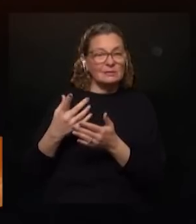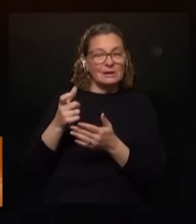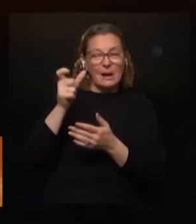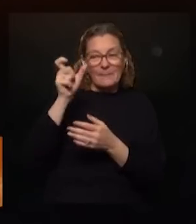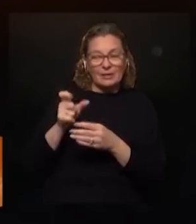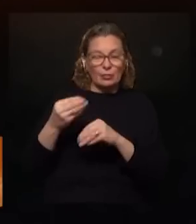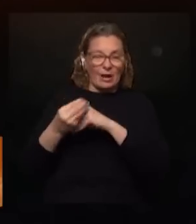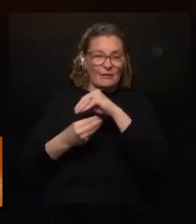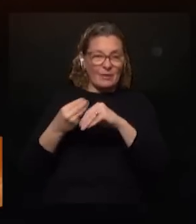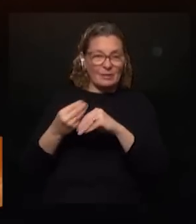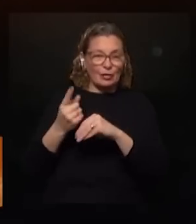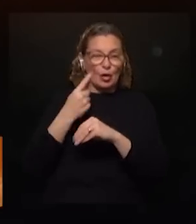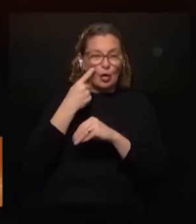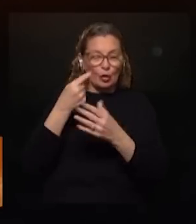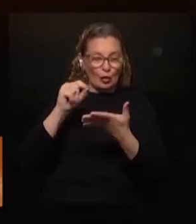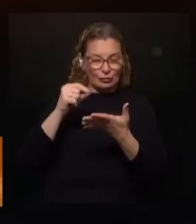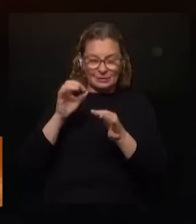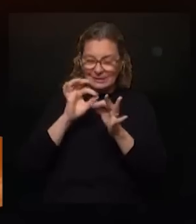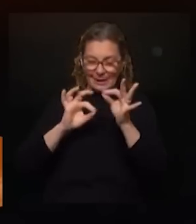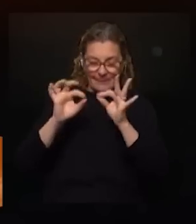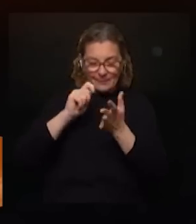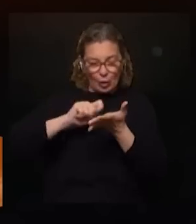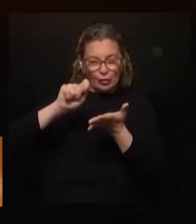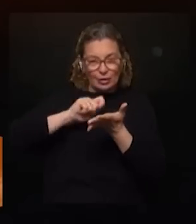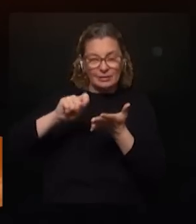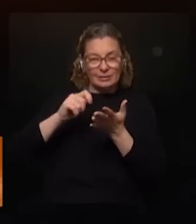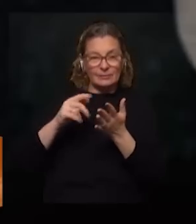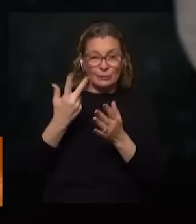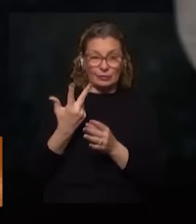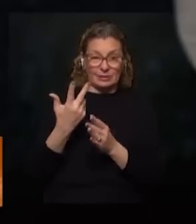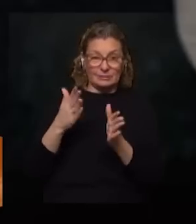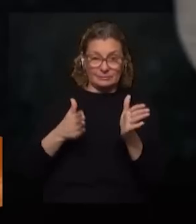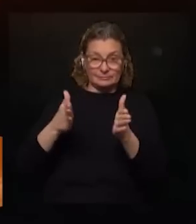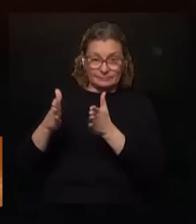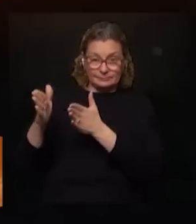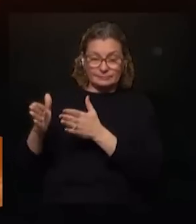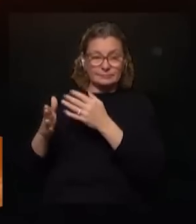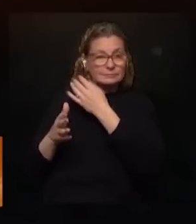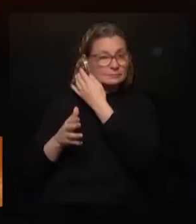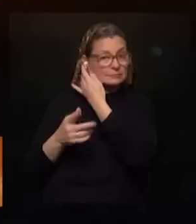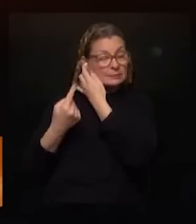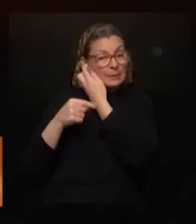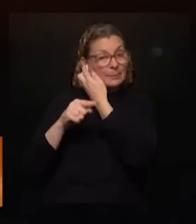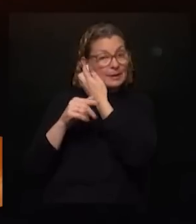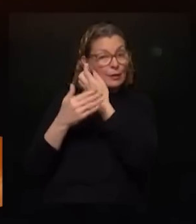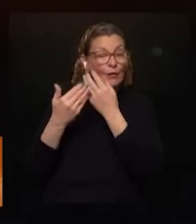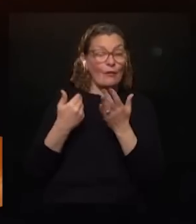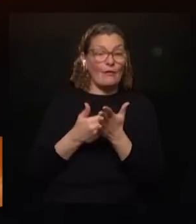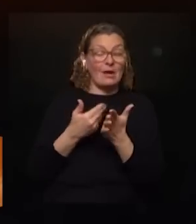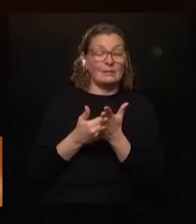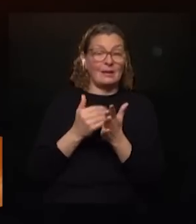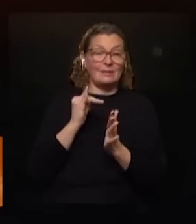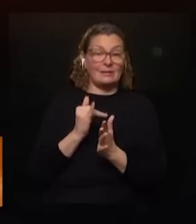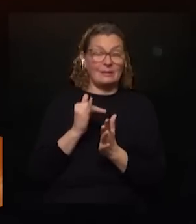familiar no conozco ahí los términos técnicos pero es decir bueno esos son los tres pilares los tres pilares son estos pero falta que